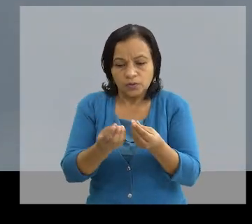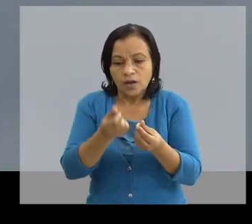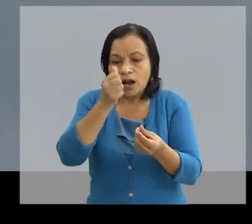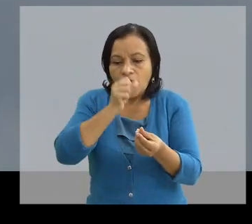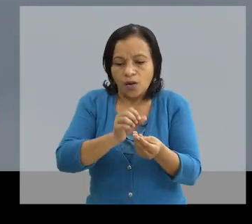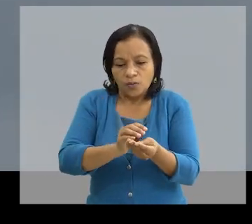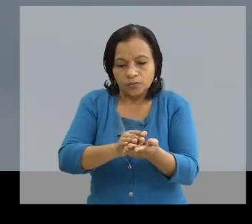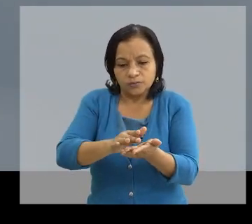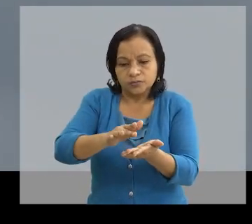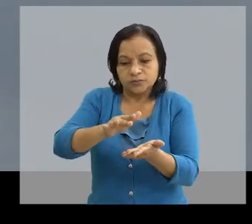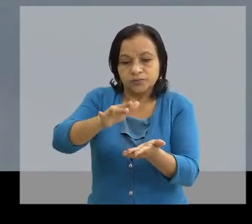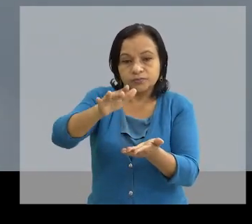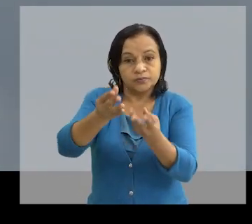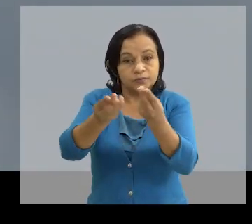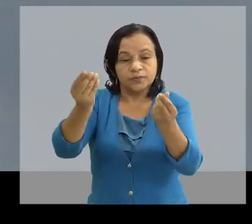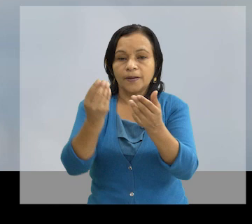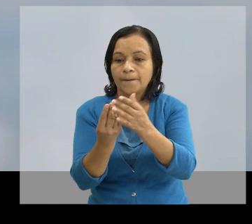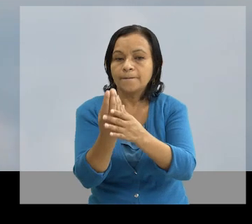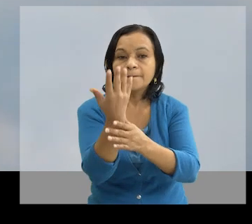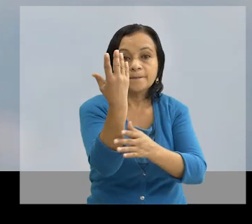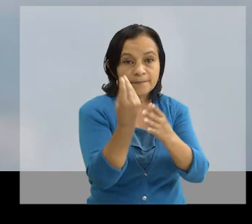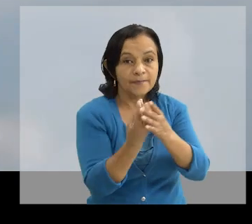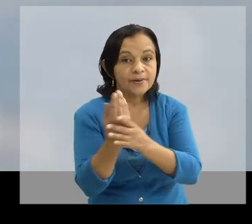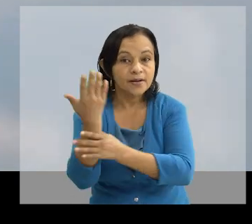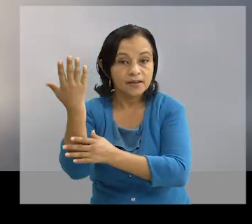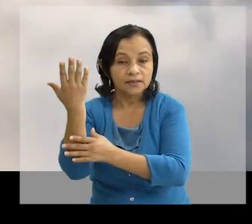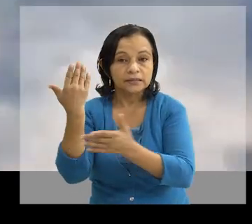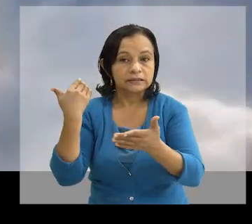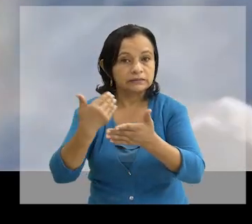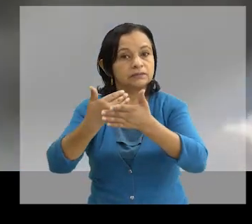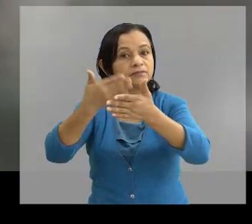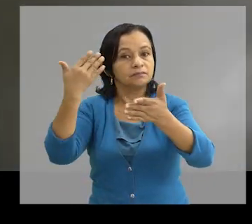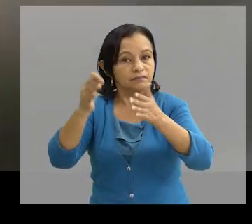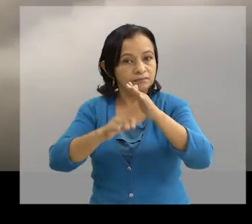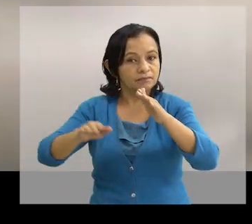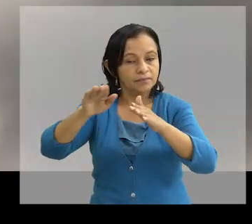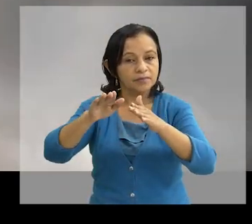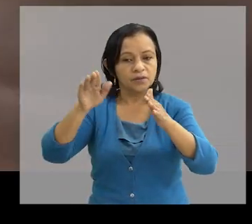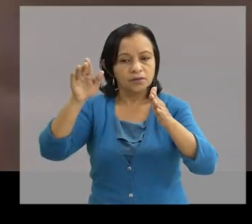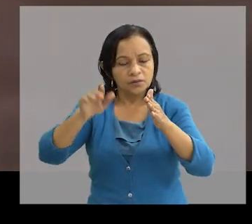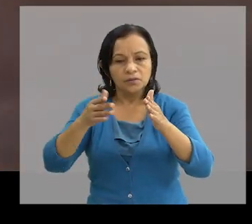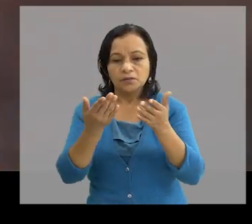de agua de superficie en tierra y plantas Aumenta con las altas temperaturas y con una menor humedad relativa